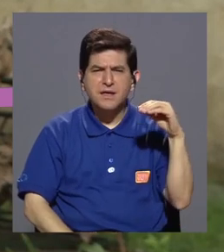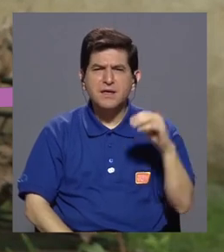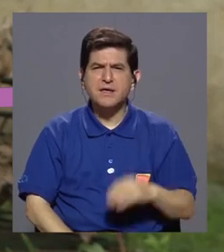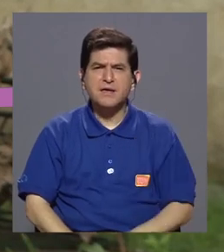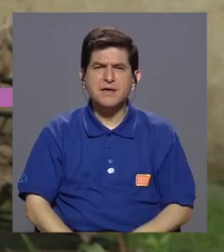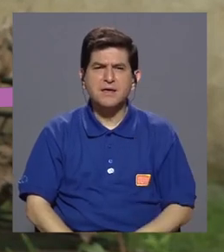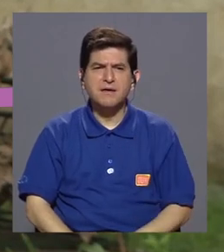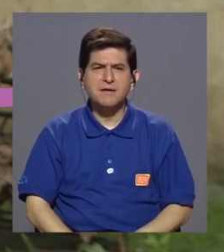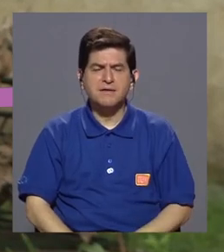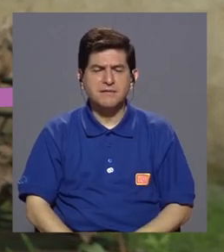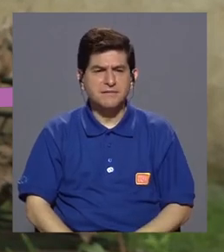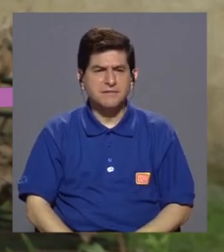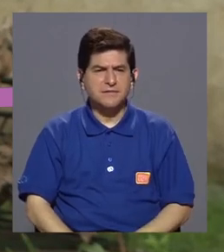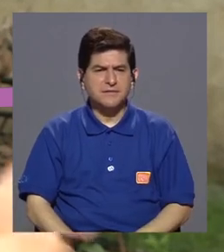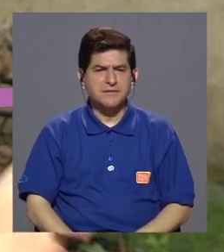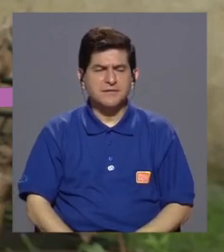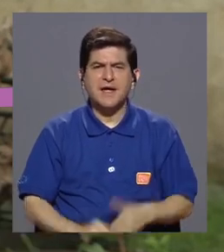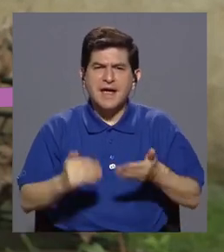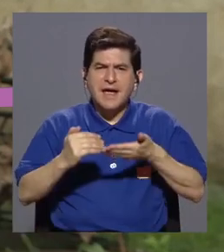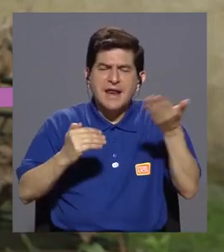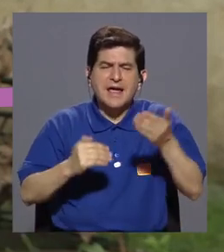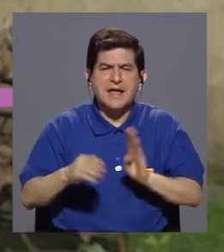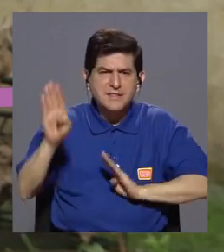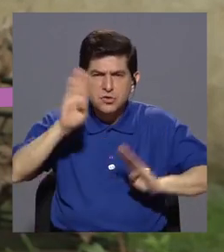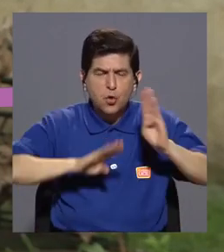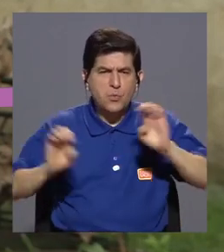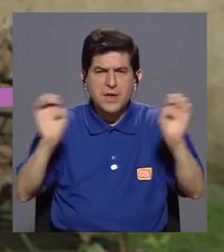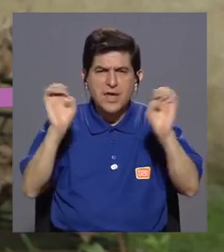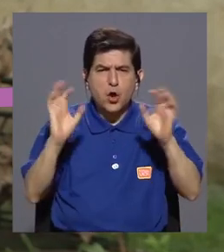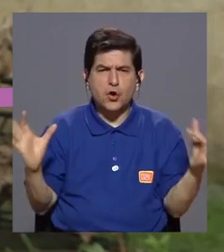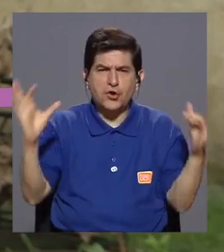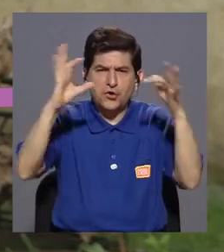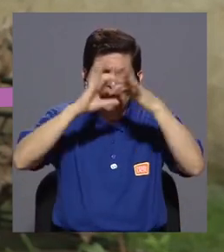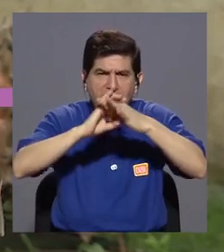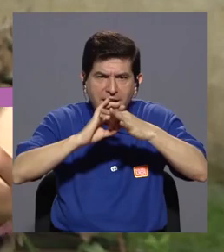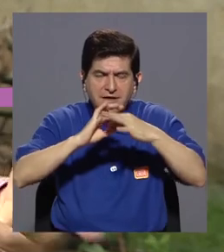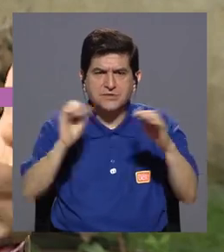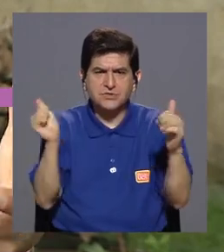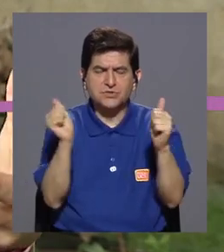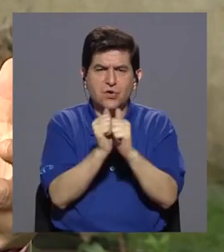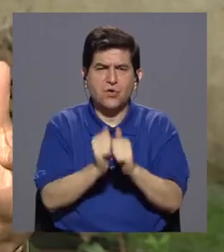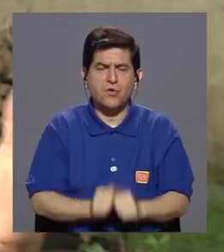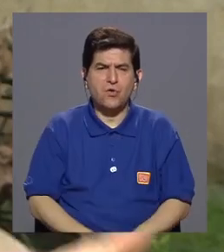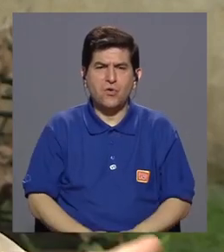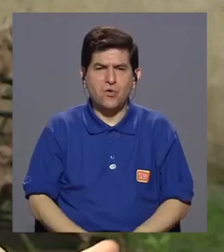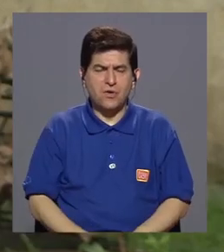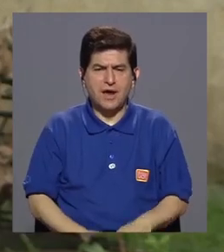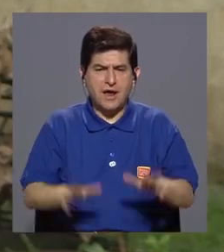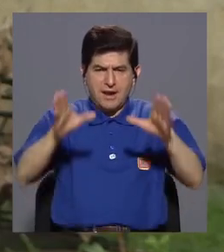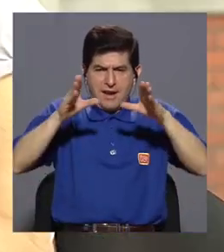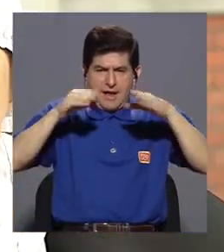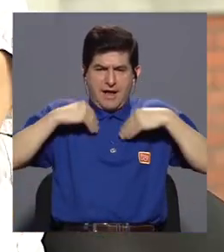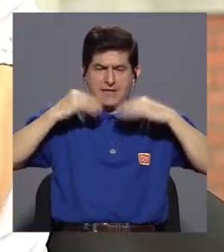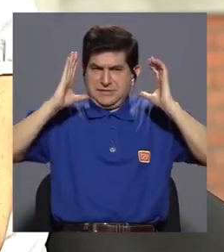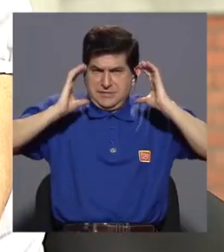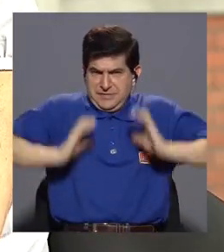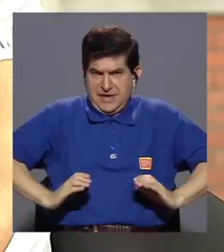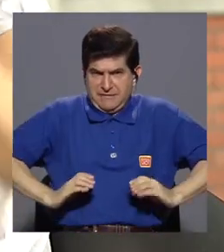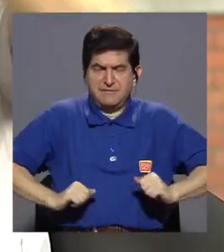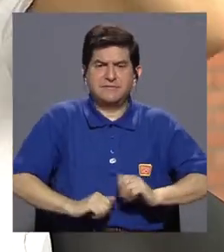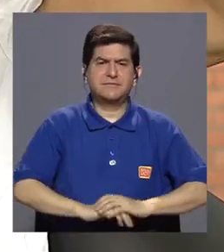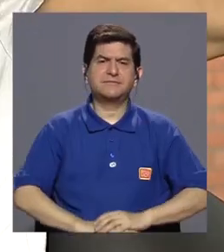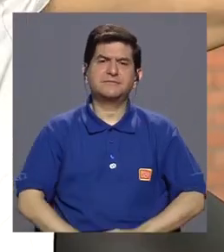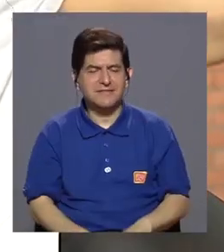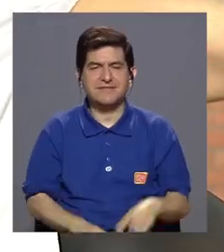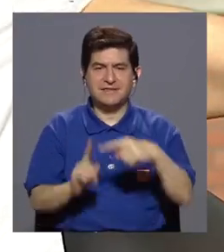digamos, como qué elementos bioenergéticos se relacionan con el reconocer el cuerpo? Desde la